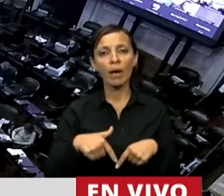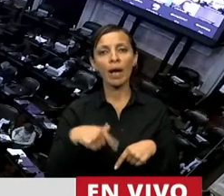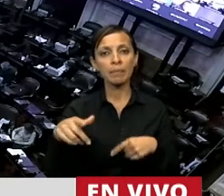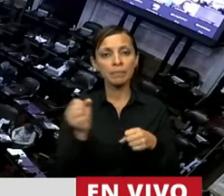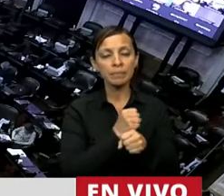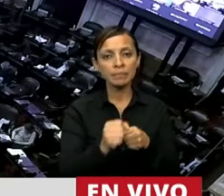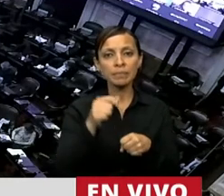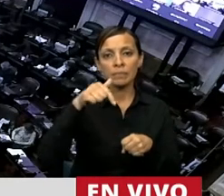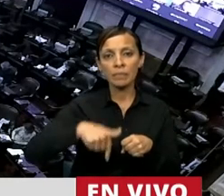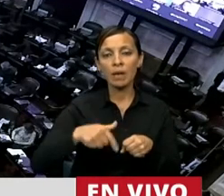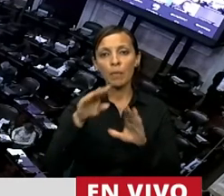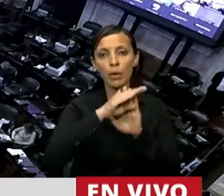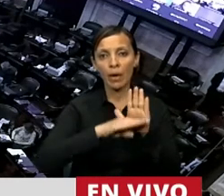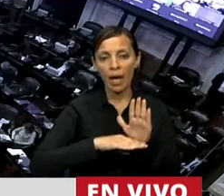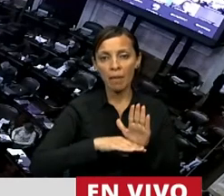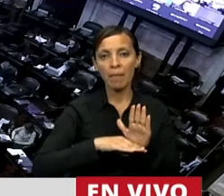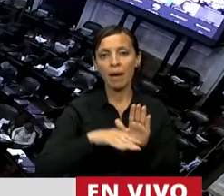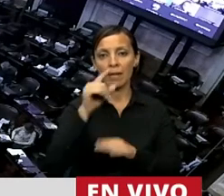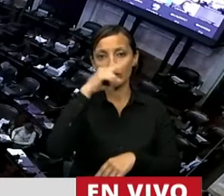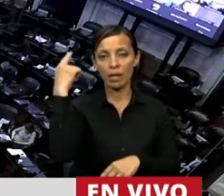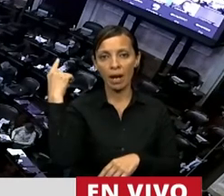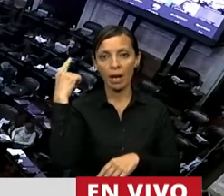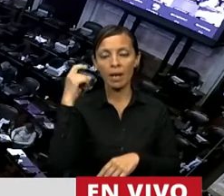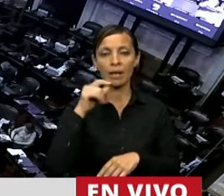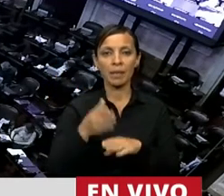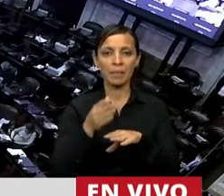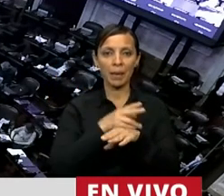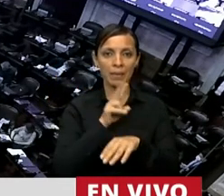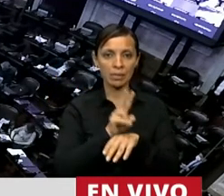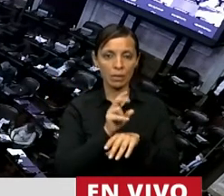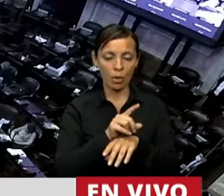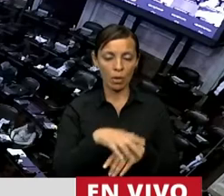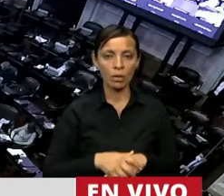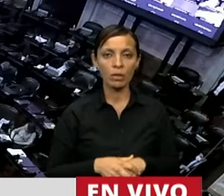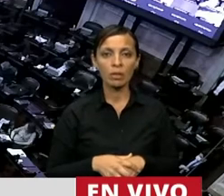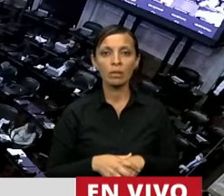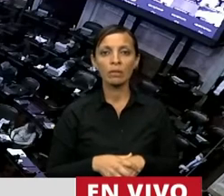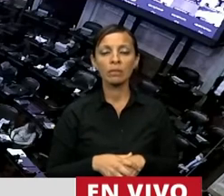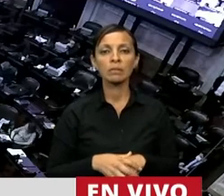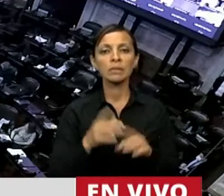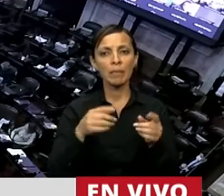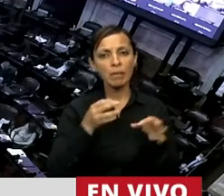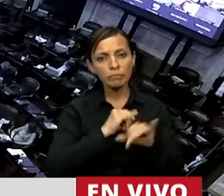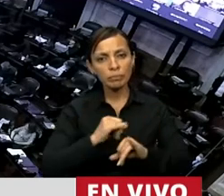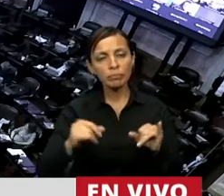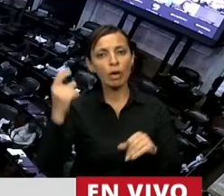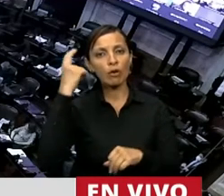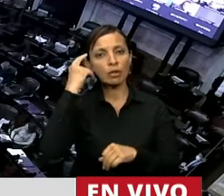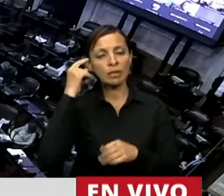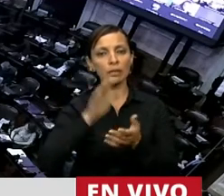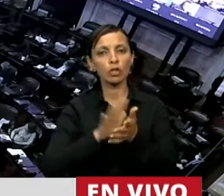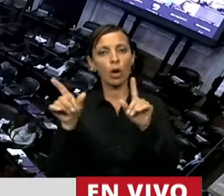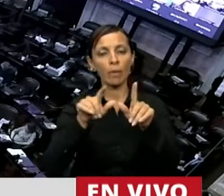aprueba un programa nacional de prevención y toma de conciencia de Grun